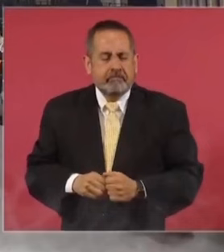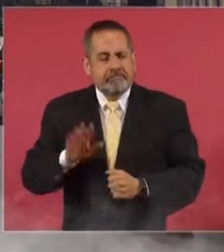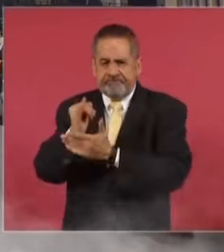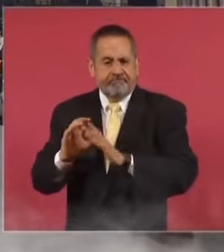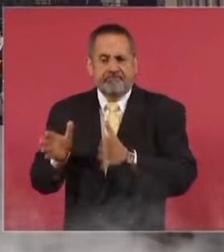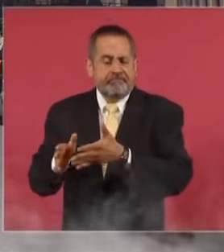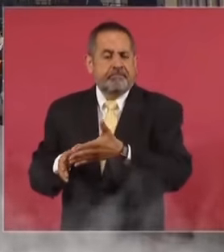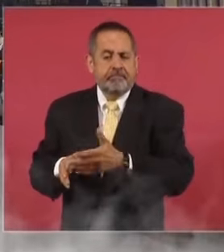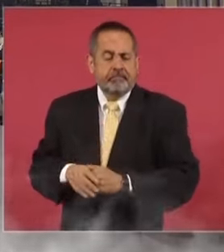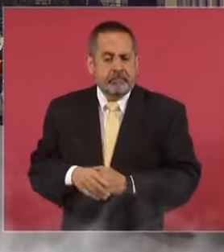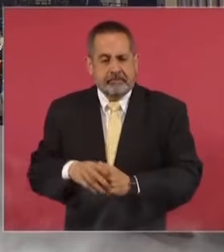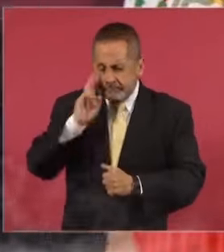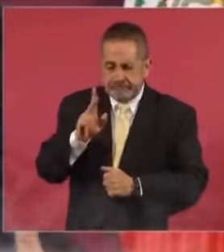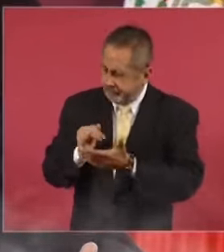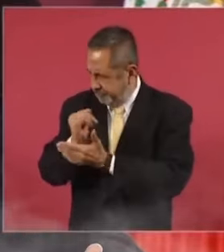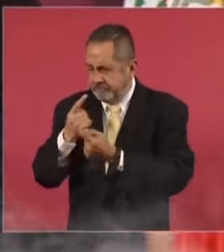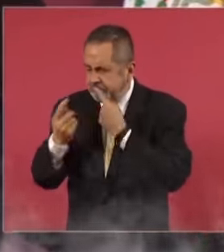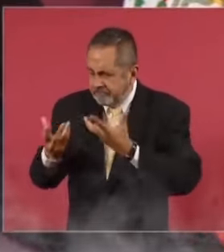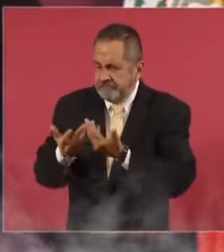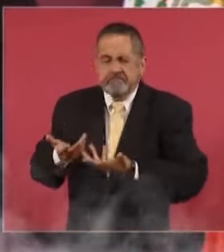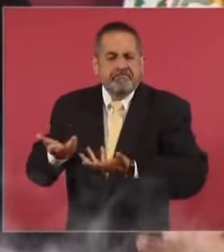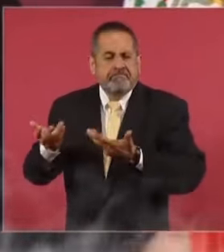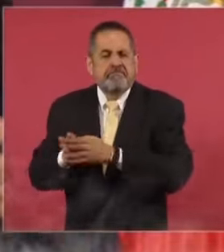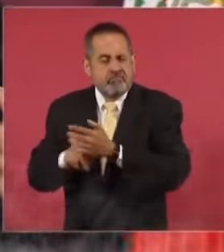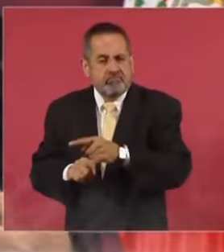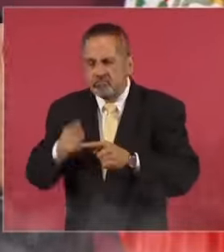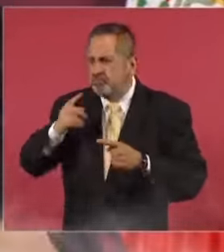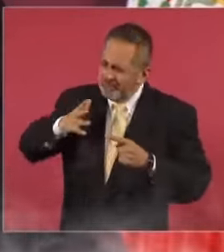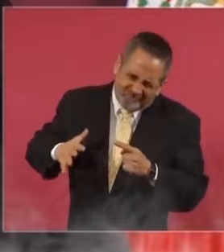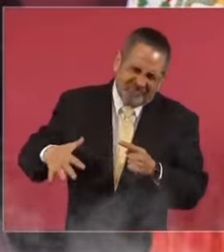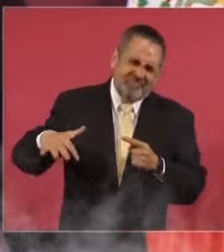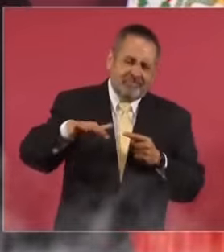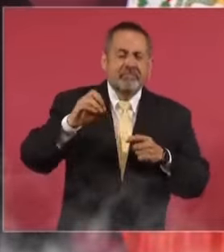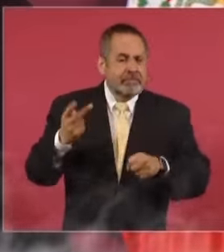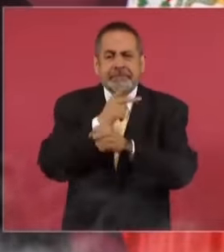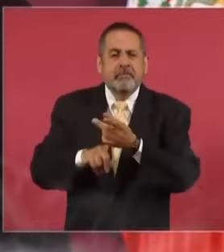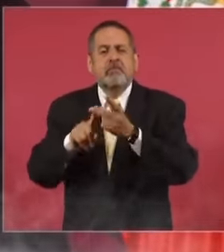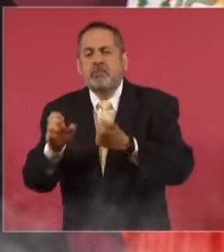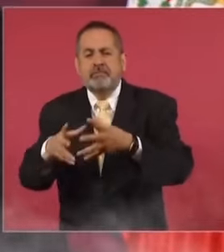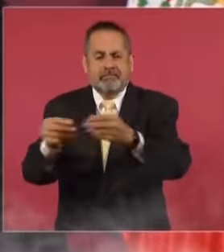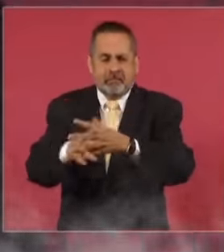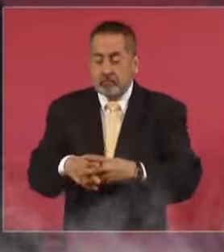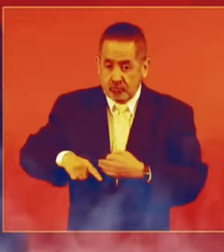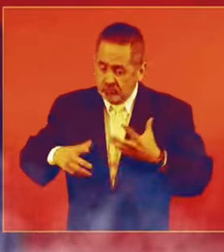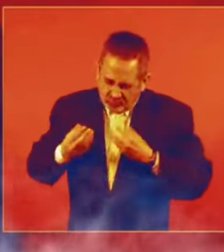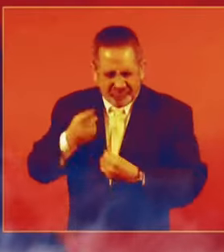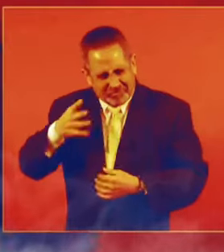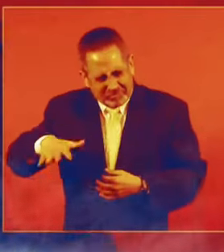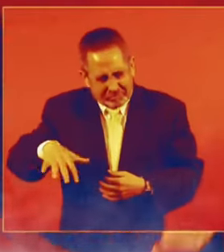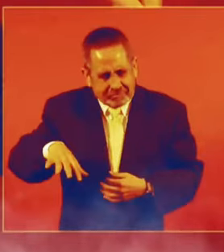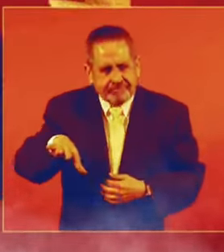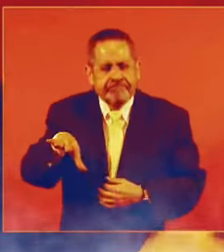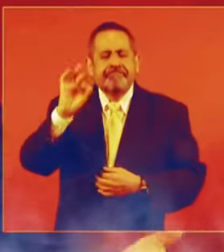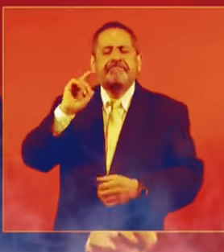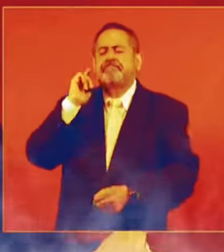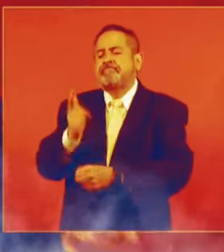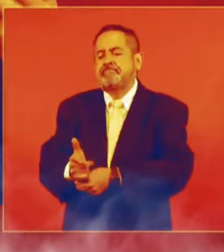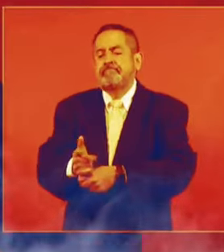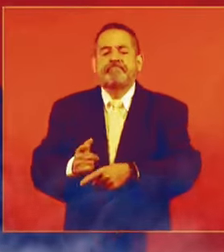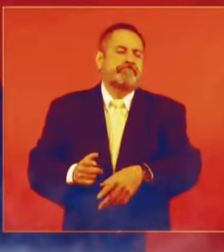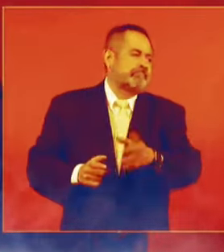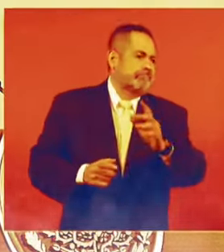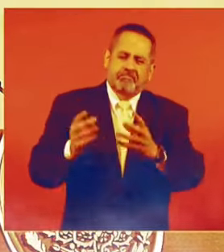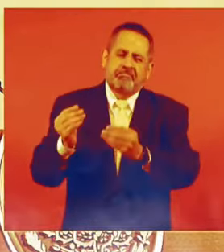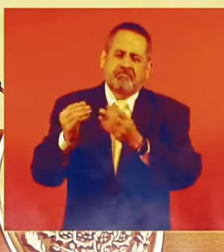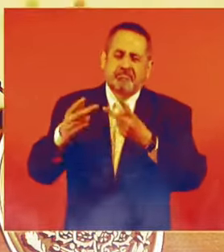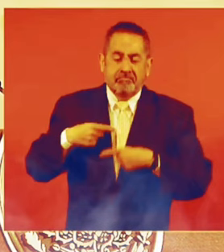decidimos llevar a cabo un plan para buscar a los desaparecidos, todo el gobierno. Y encontramos a